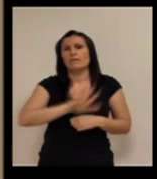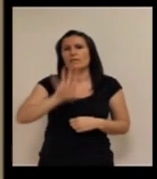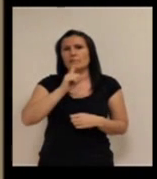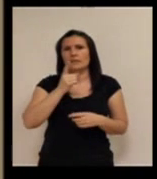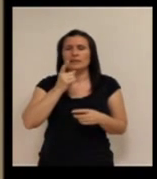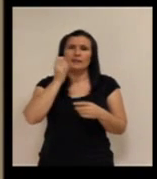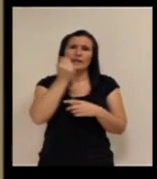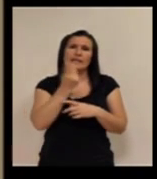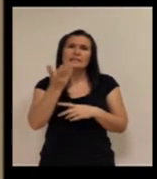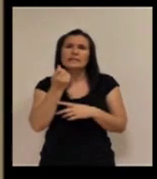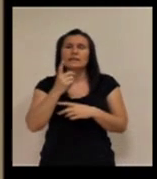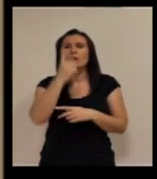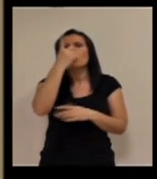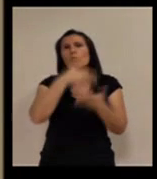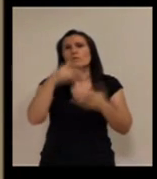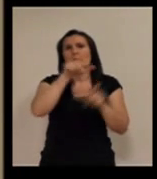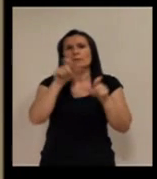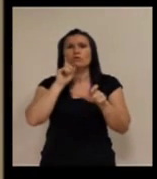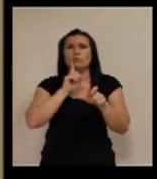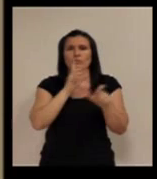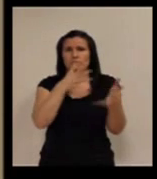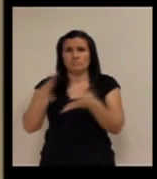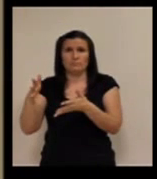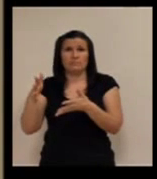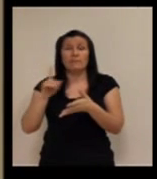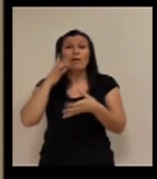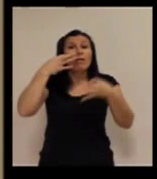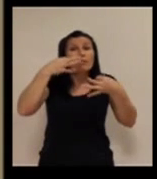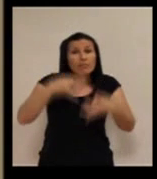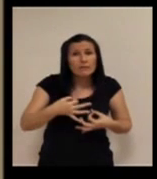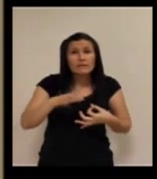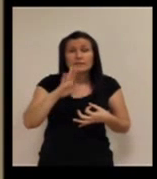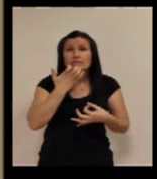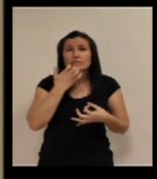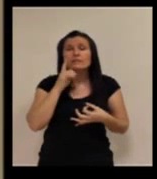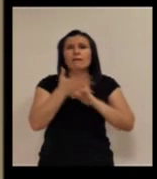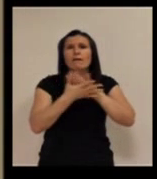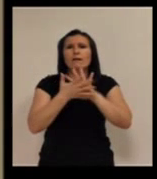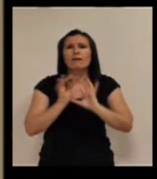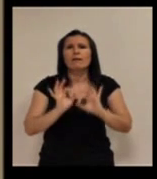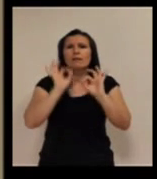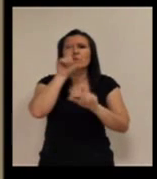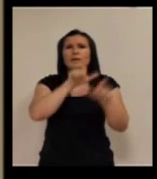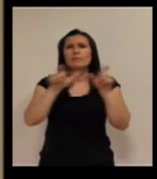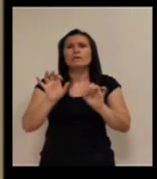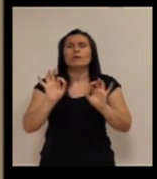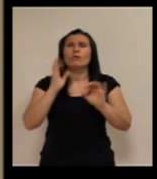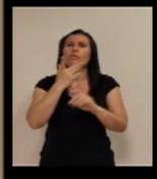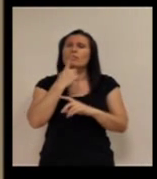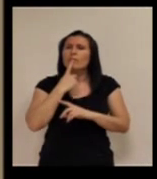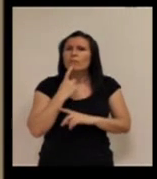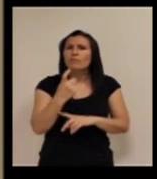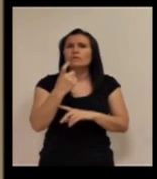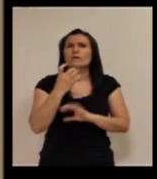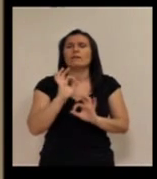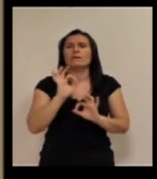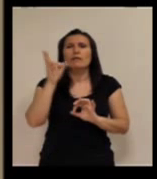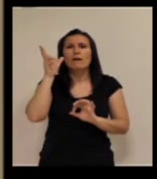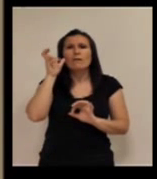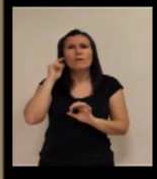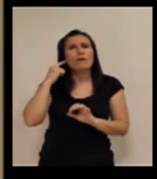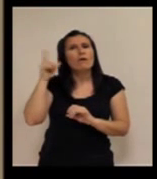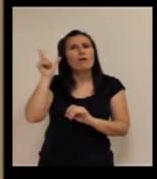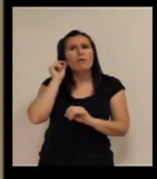en torno a un millón de personas sordas. Pero realmente si nos referenciamos a personas con una dificultad en la